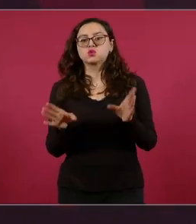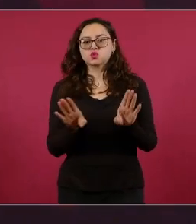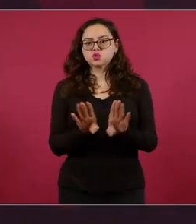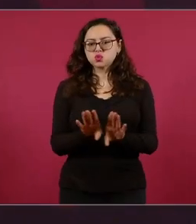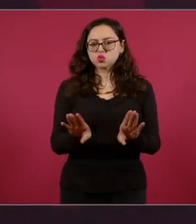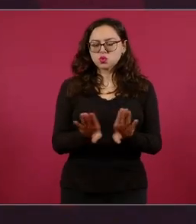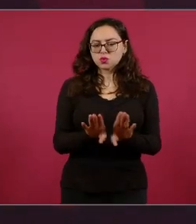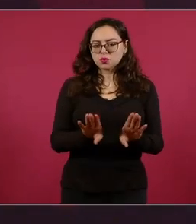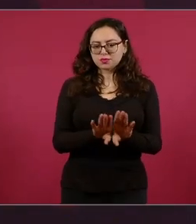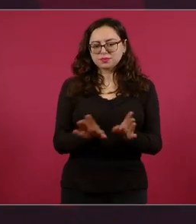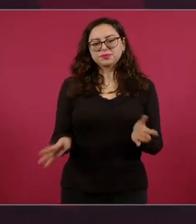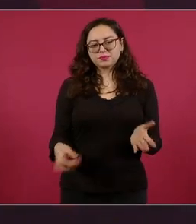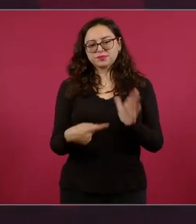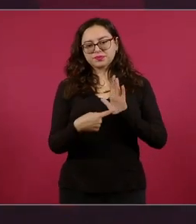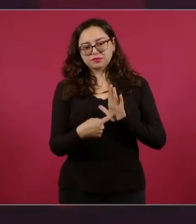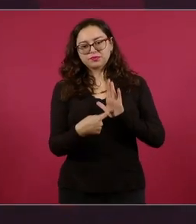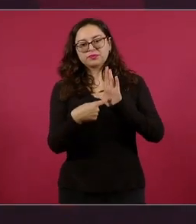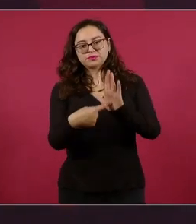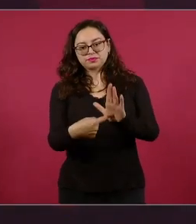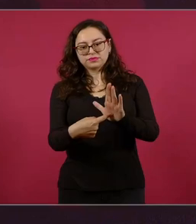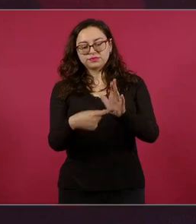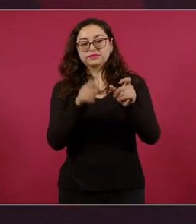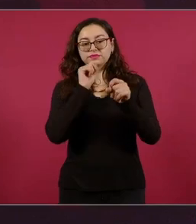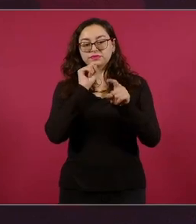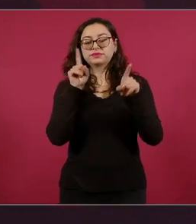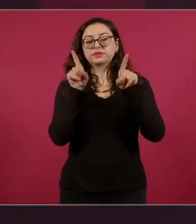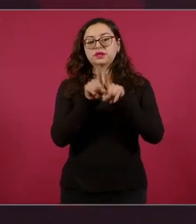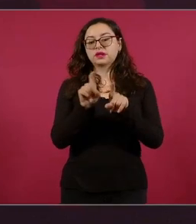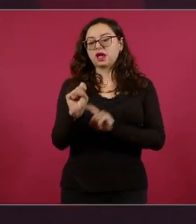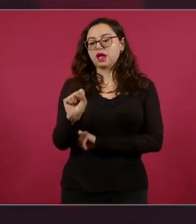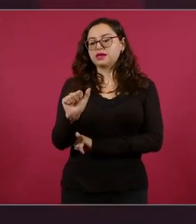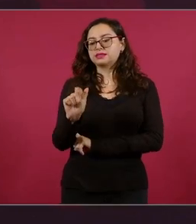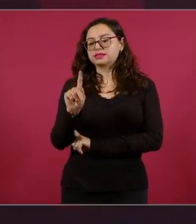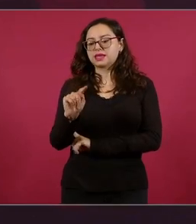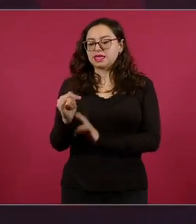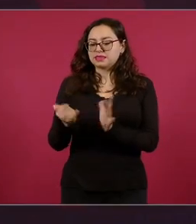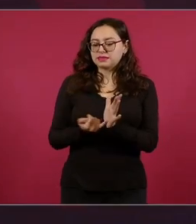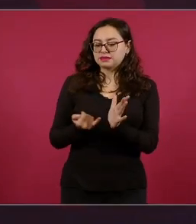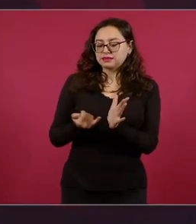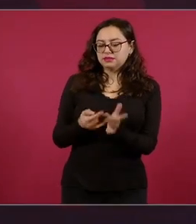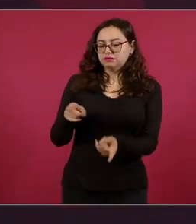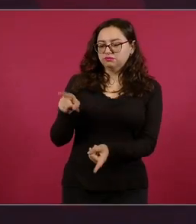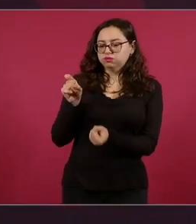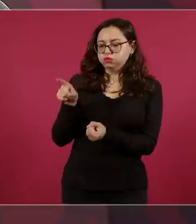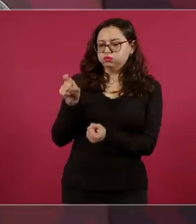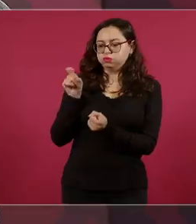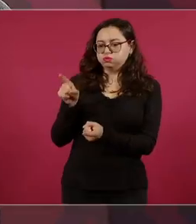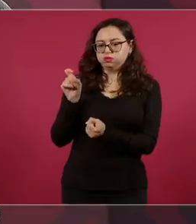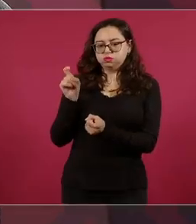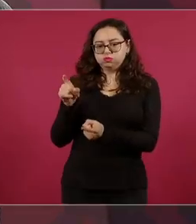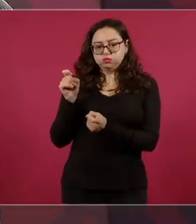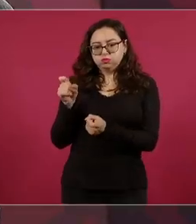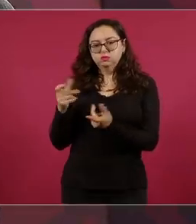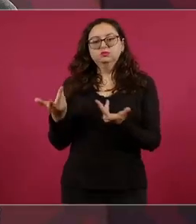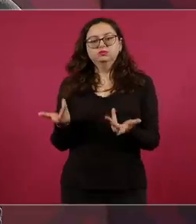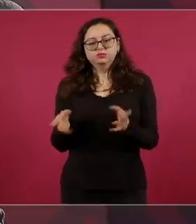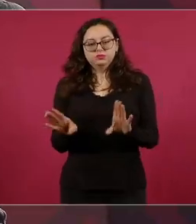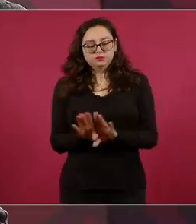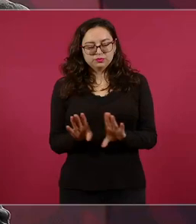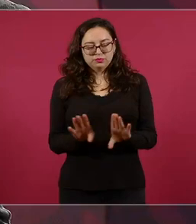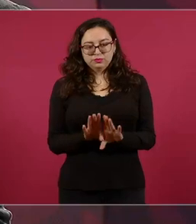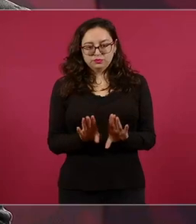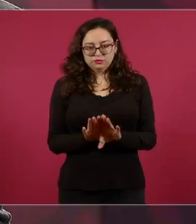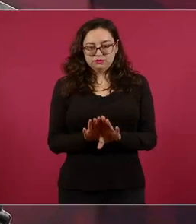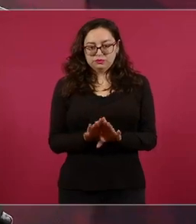manejo hacendario, es muy importante. Estamos